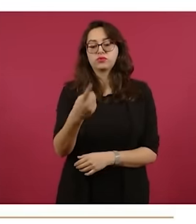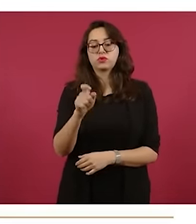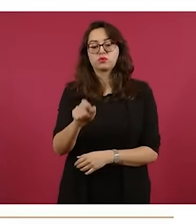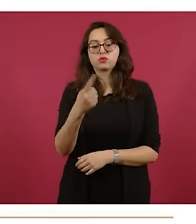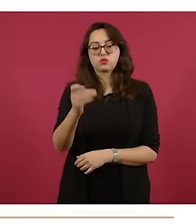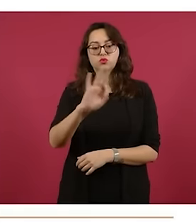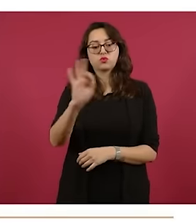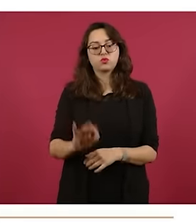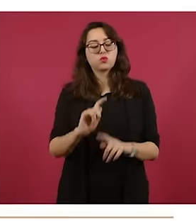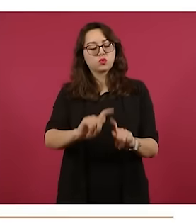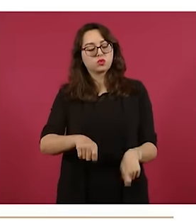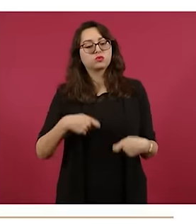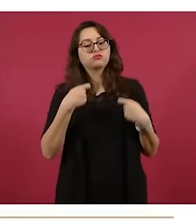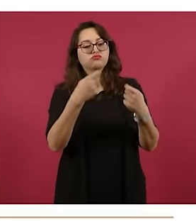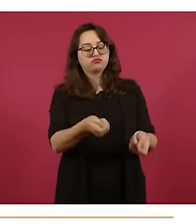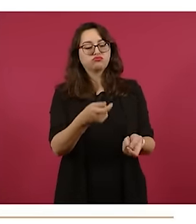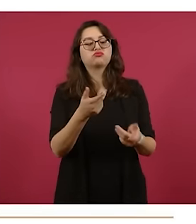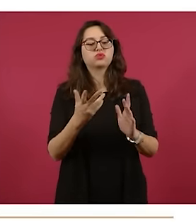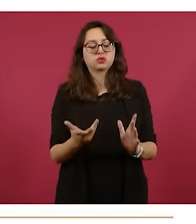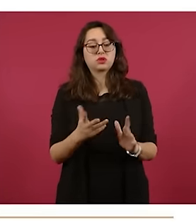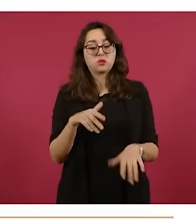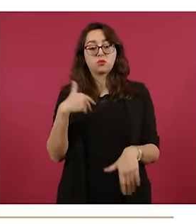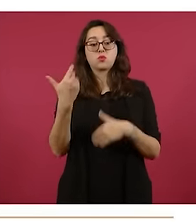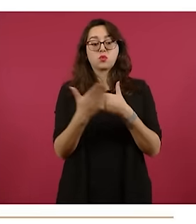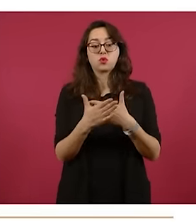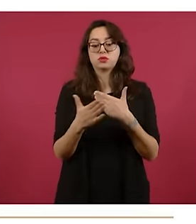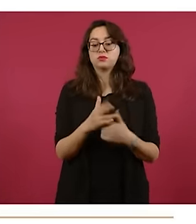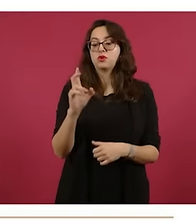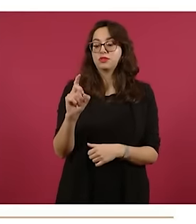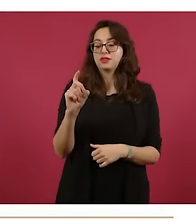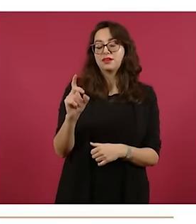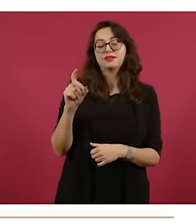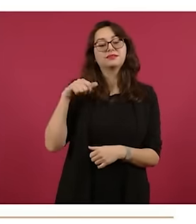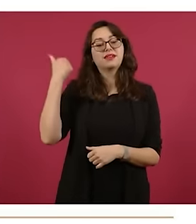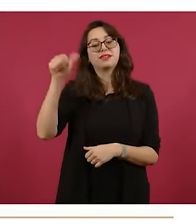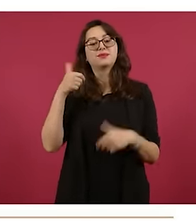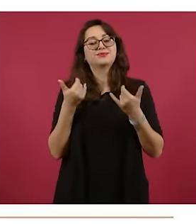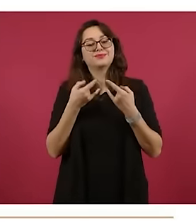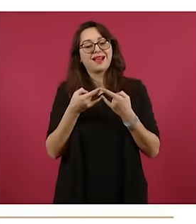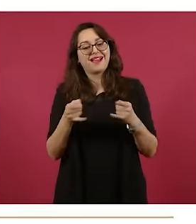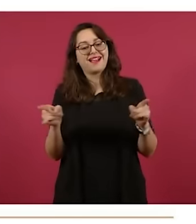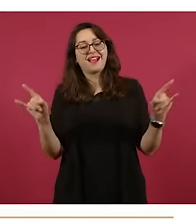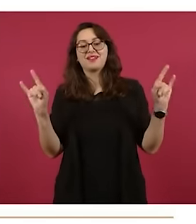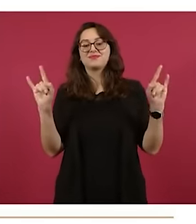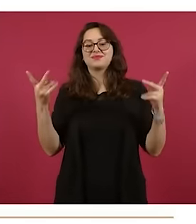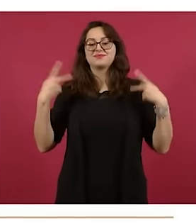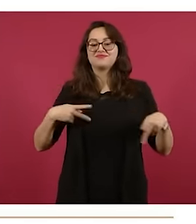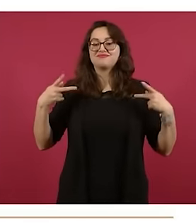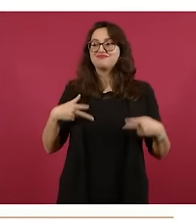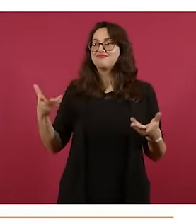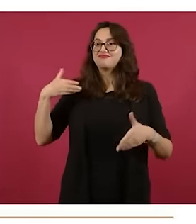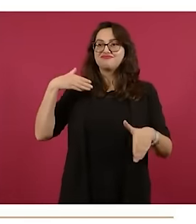Echeverría y se estima que el 30 de abril se abrirá el parque a la comunidad,